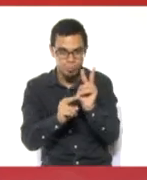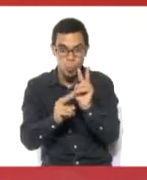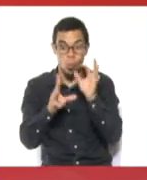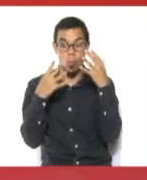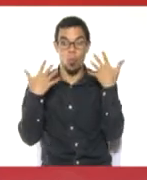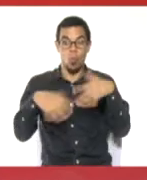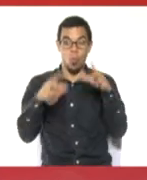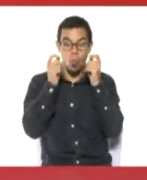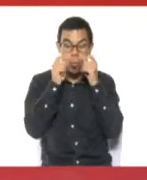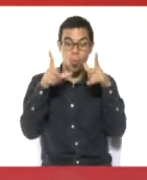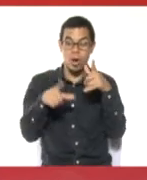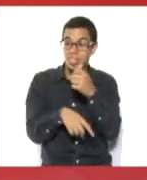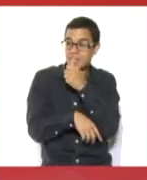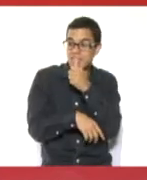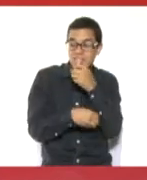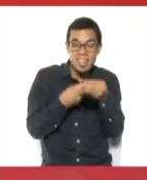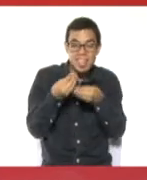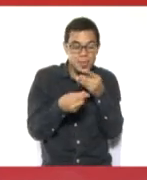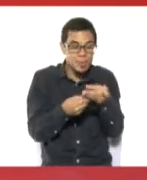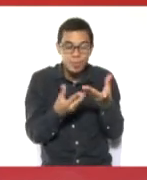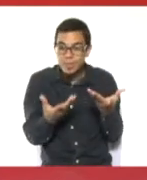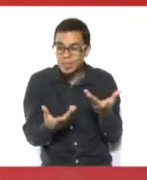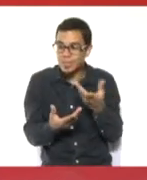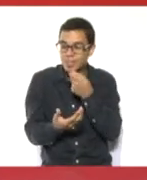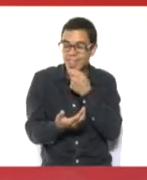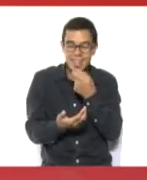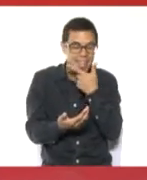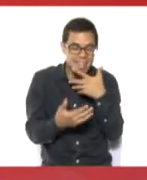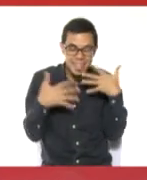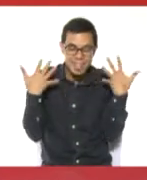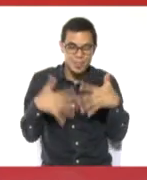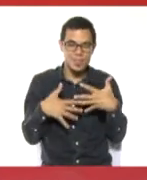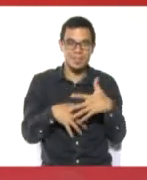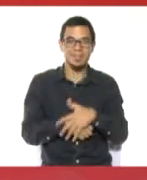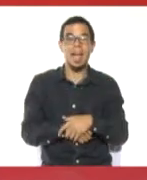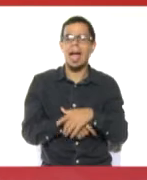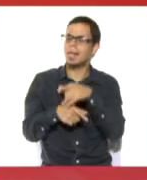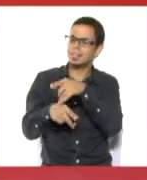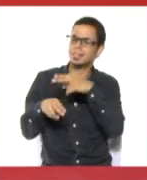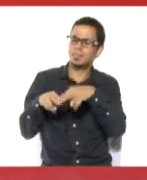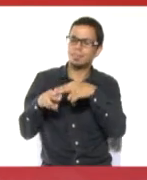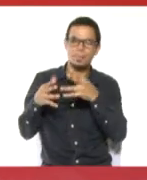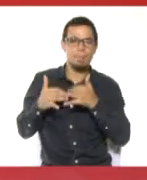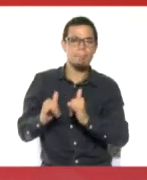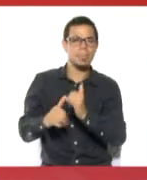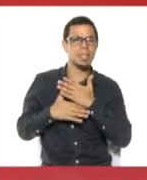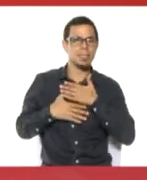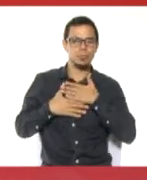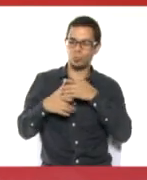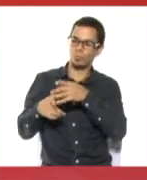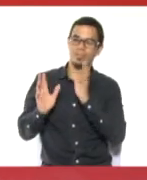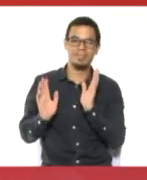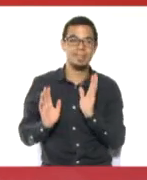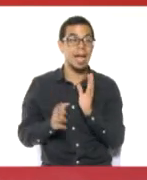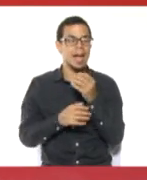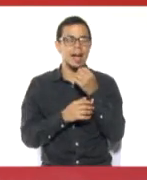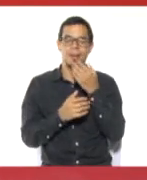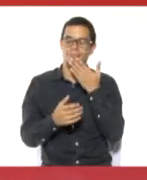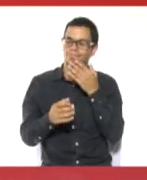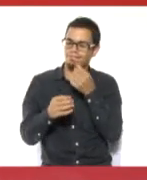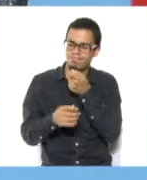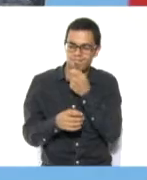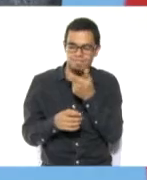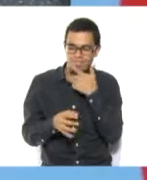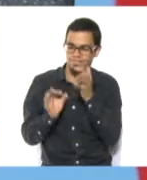Yo les traje aquí uno el día de hoy porque puede ser que no tengamos recursos para hacerlo, pero podemos tener una hoja y podemos tener